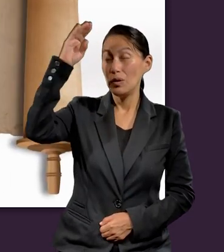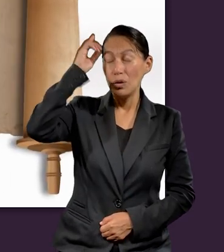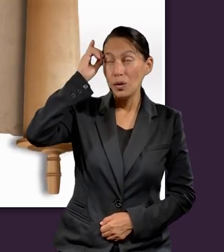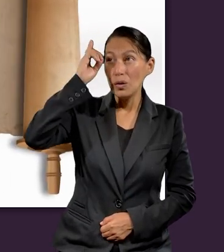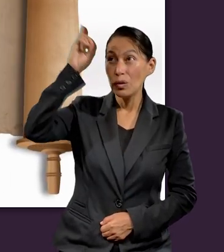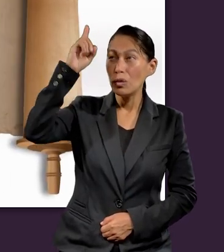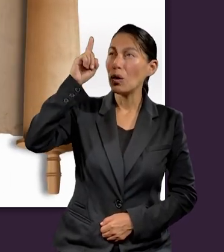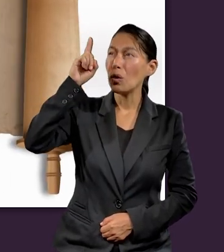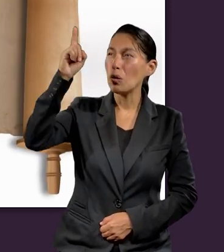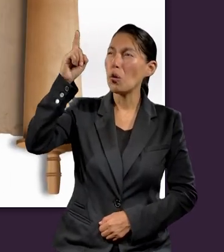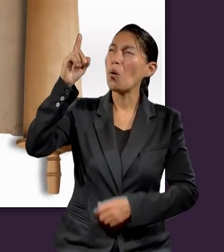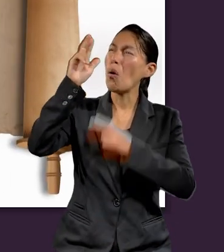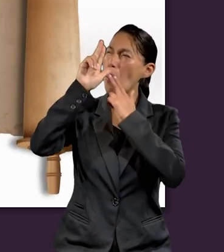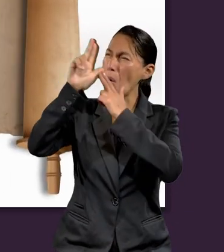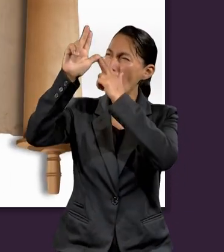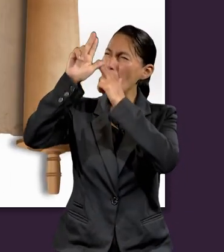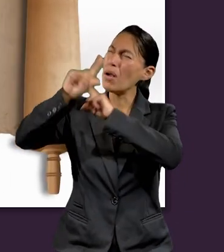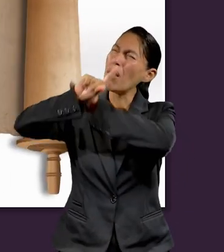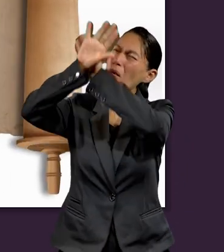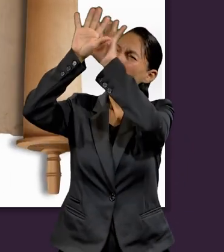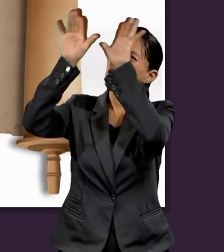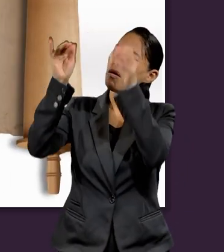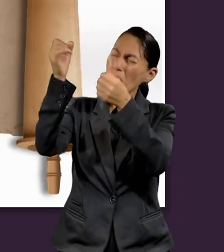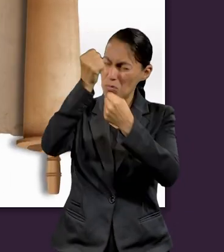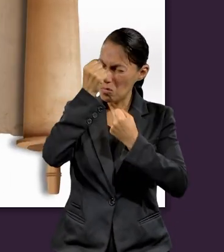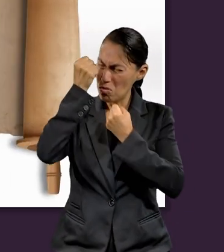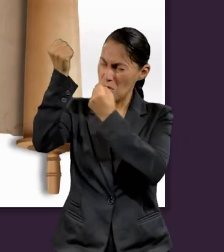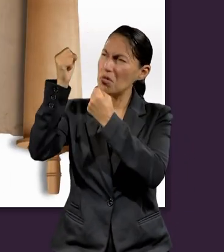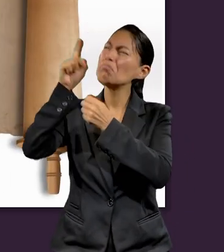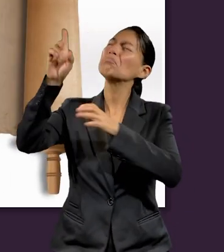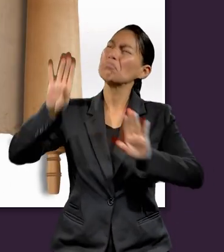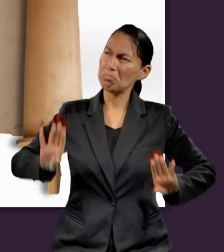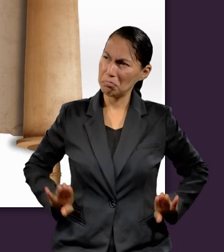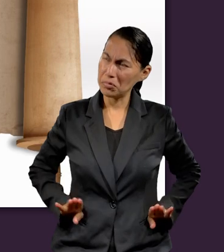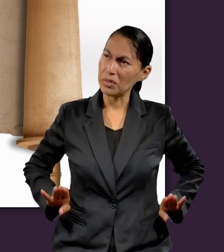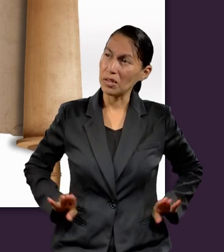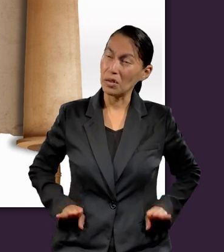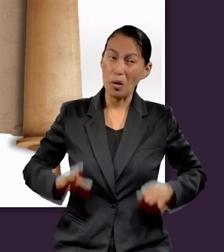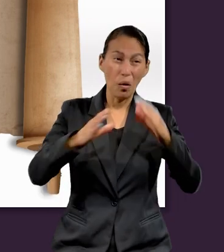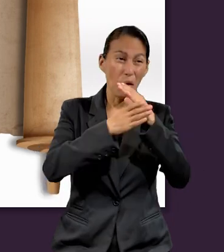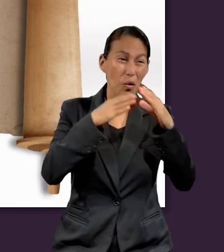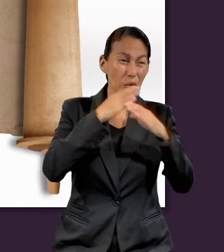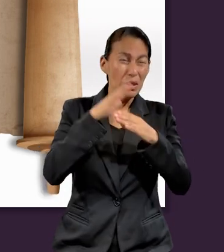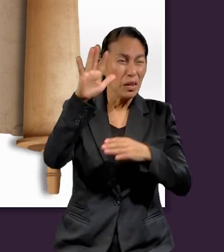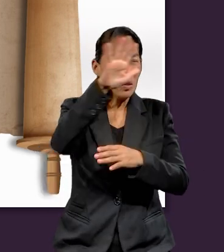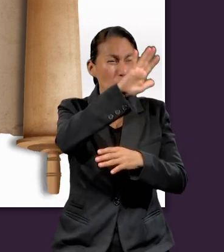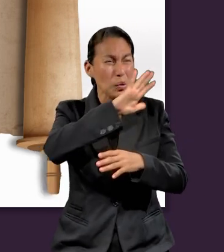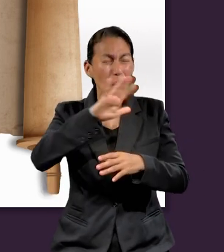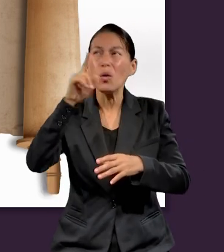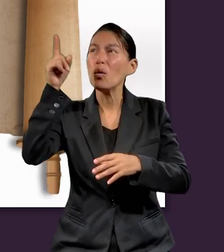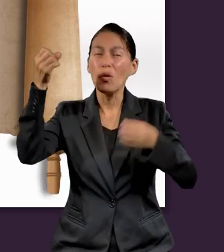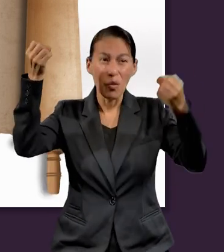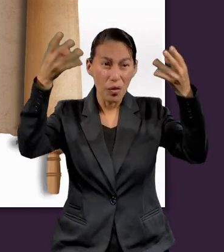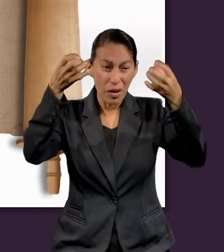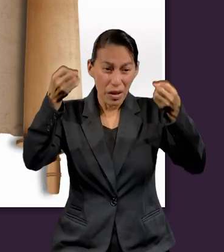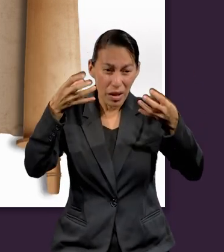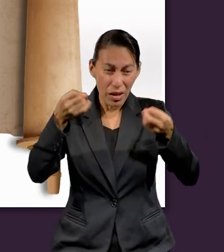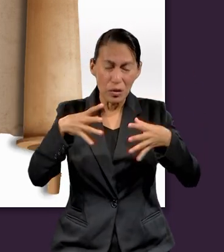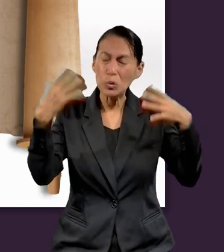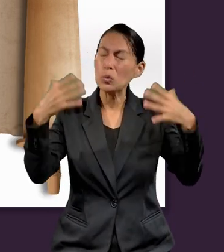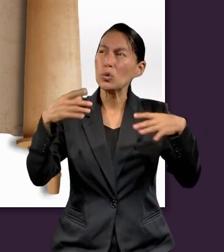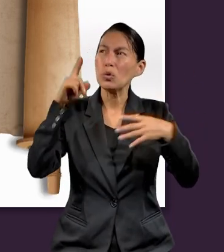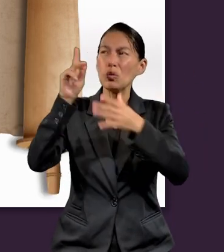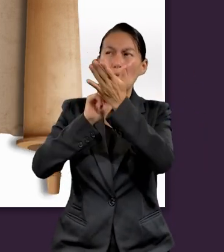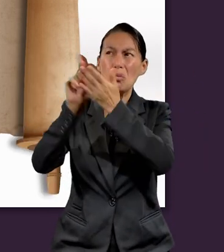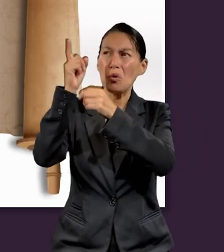Señor y Dios, digno eres de recibir gloria, honra y poder, porque tú creaste todas las cosas, y por tu voluntad fueron